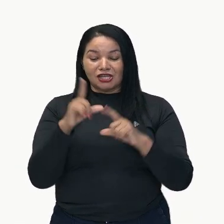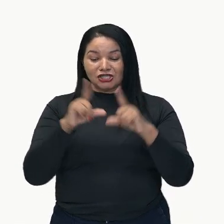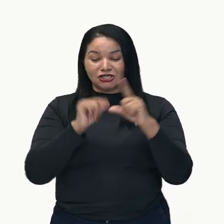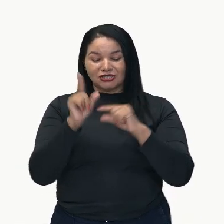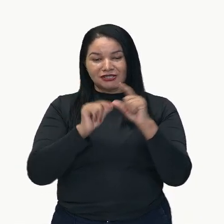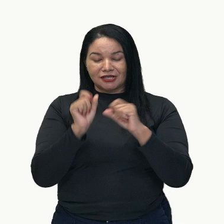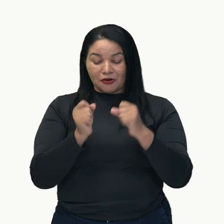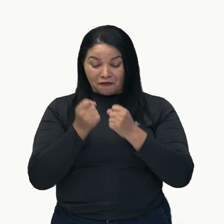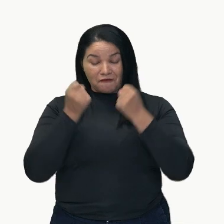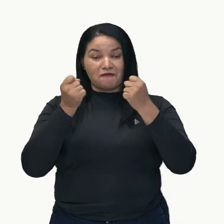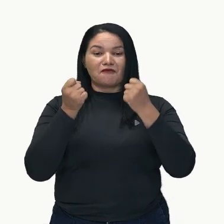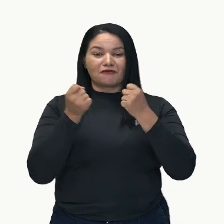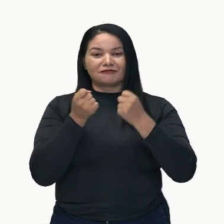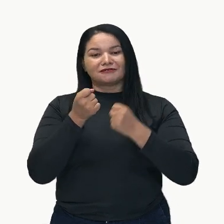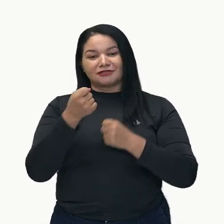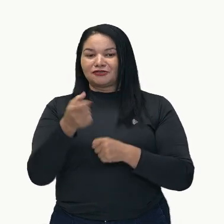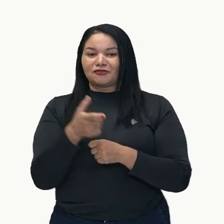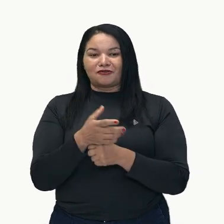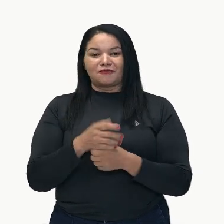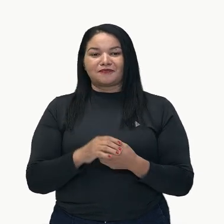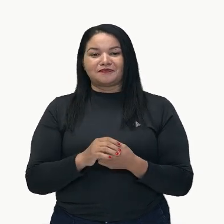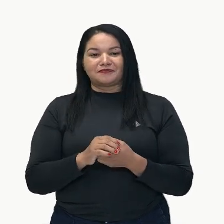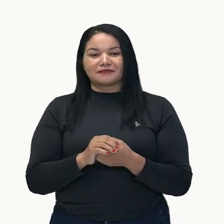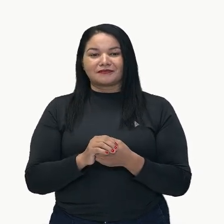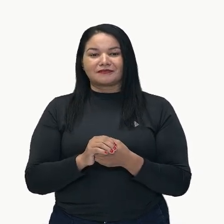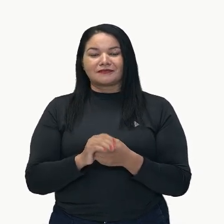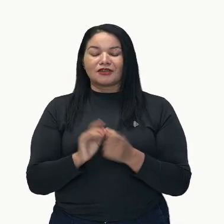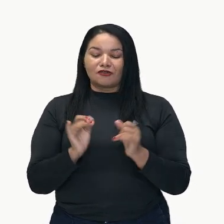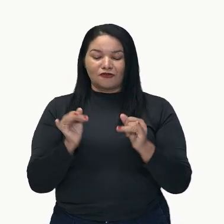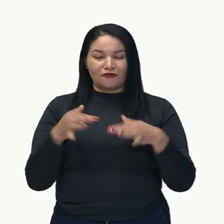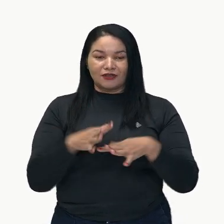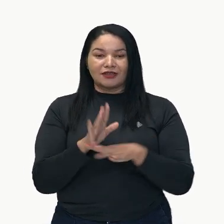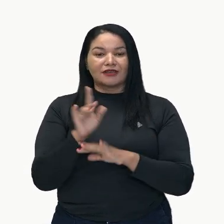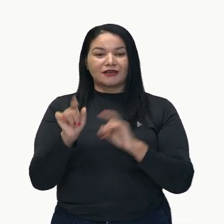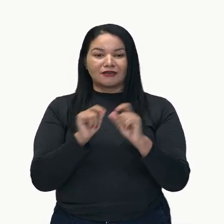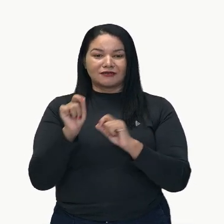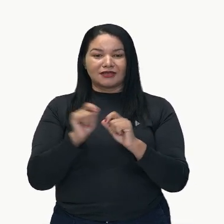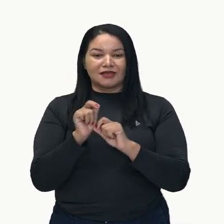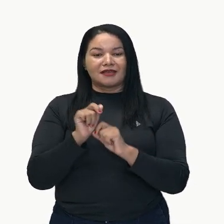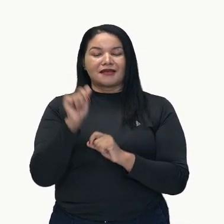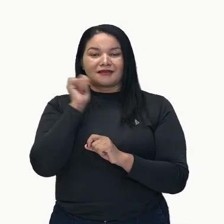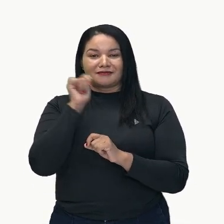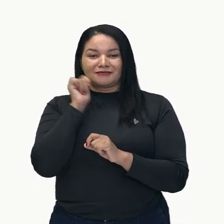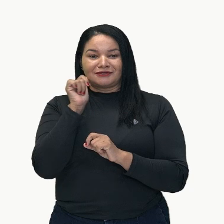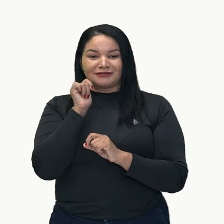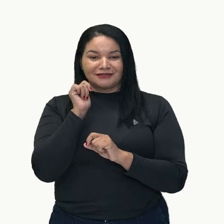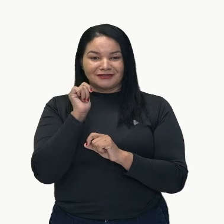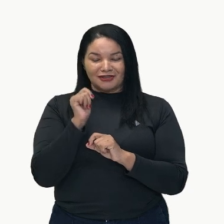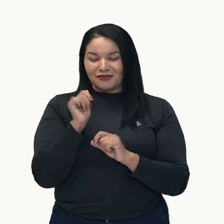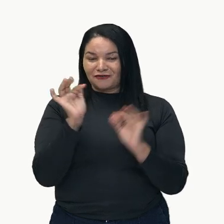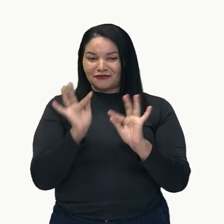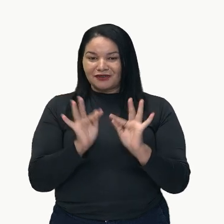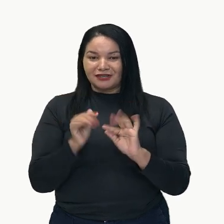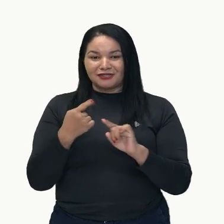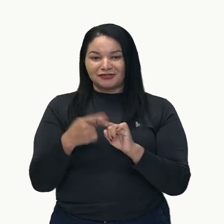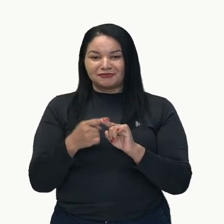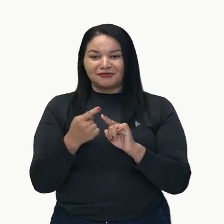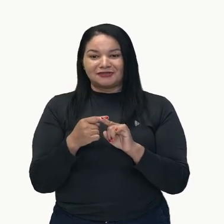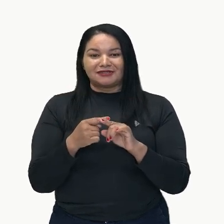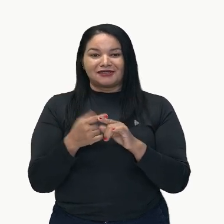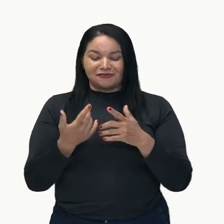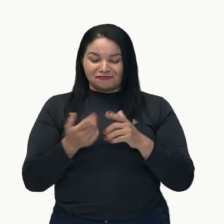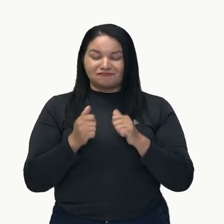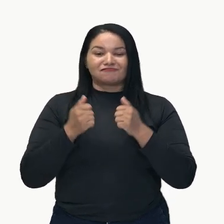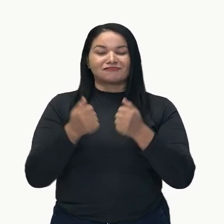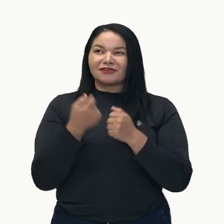su fuerza. Y el desenlace, o fin de la historia, Alicia, orgullosa de su aventura, miraba